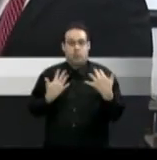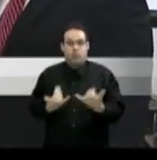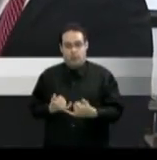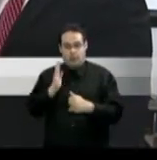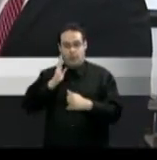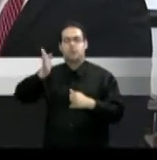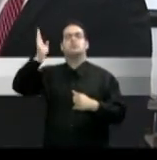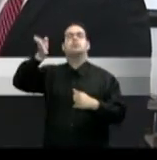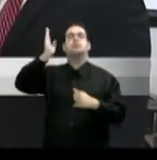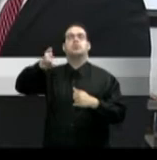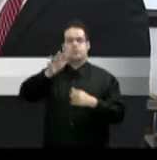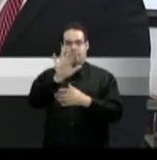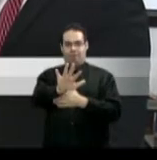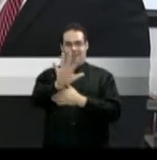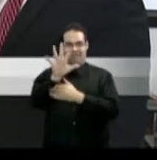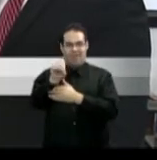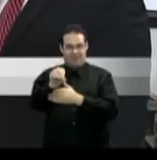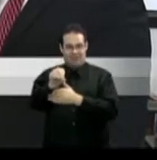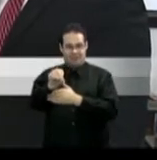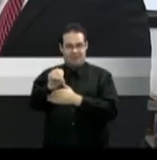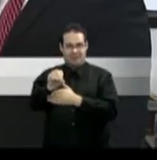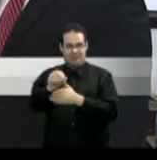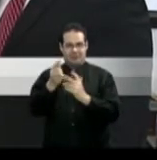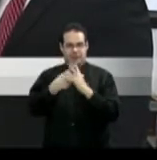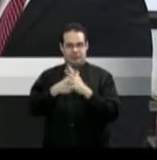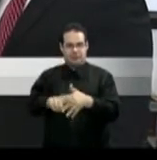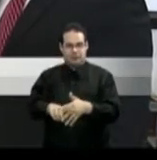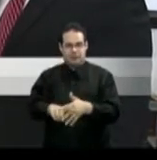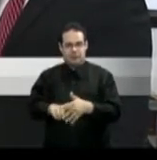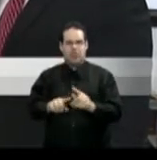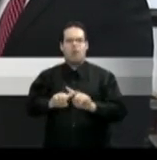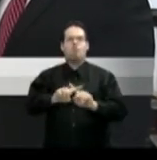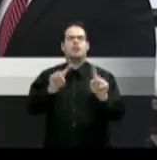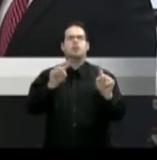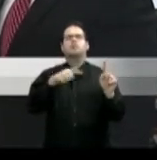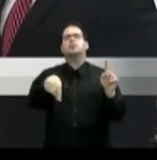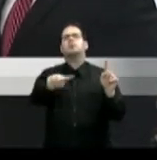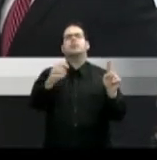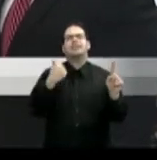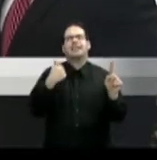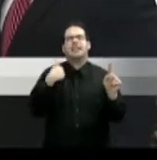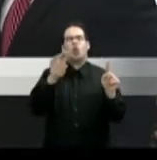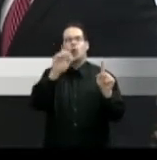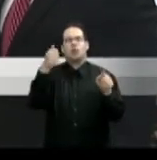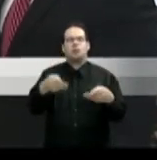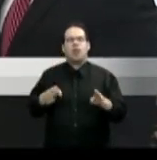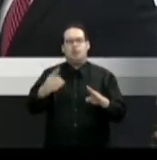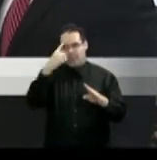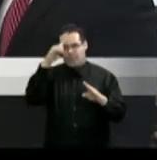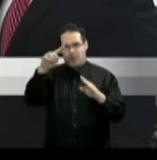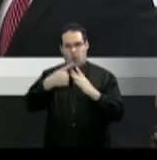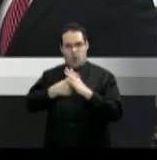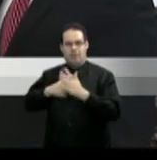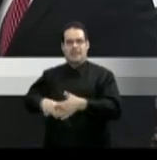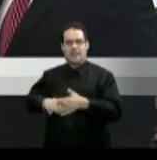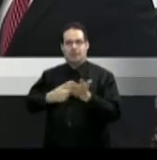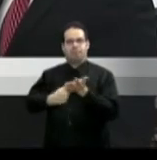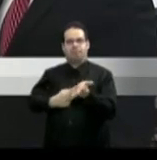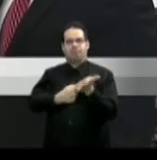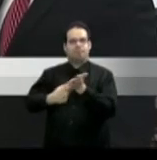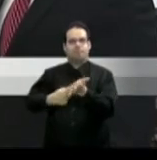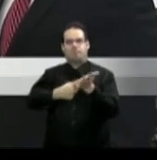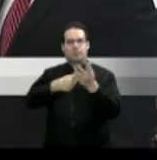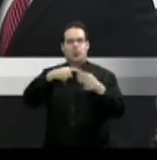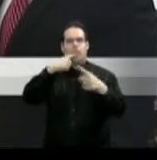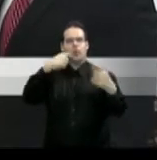sin embargo cuáles son las herramientas que hoy ustedes tienen para comenzar el proceso de vistas públicas que debe comenzar o a finales de esta